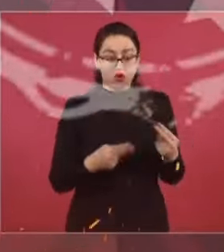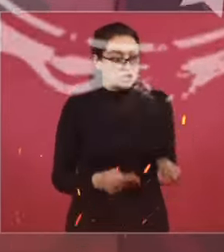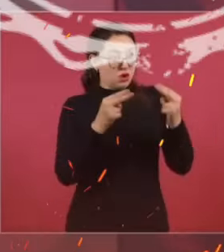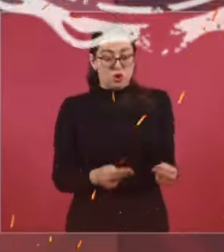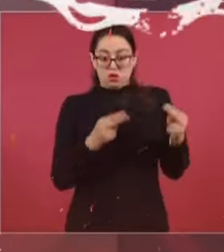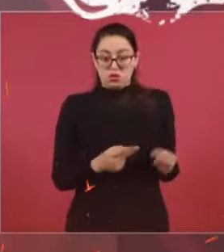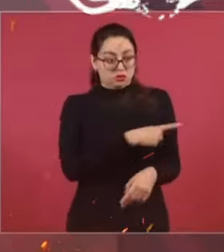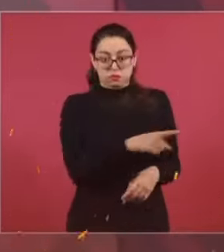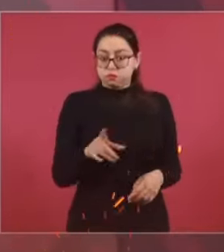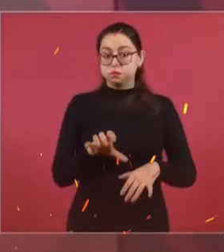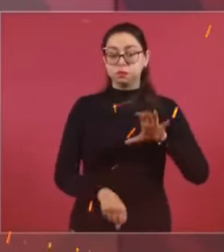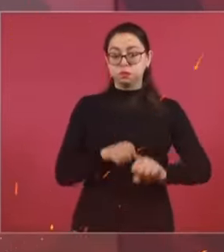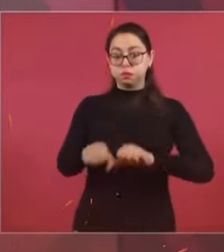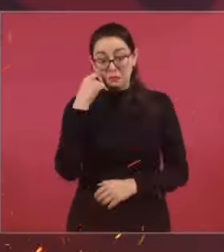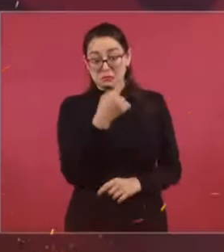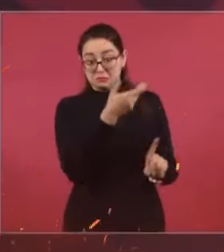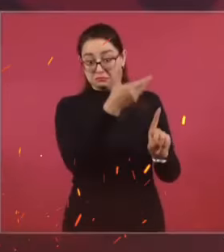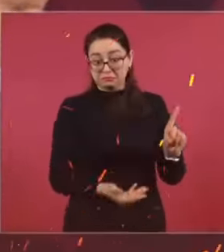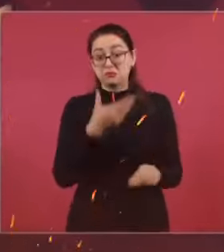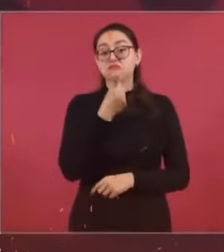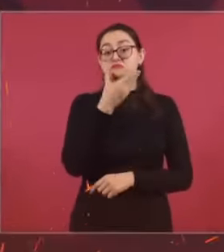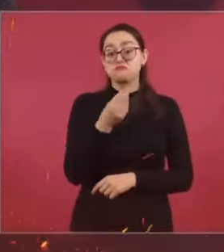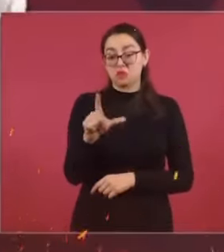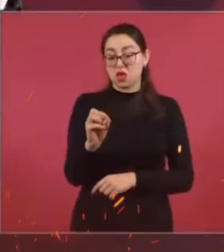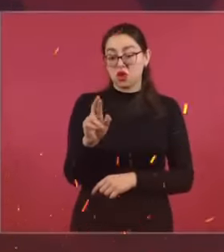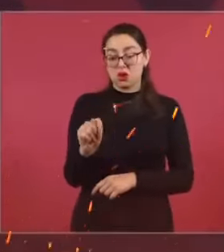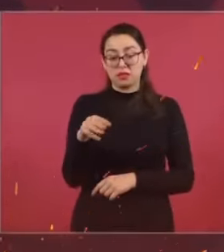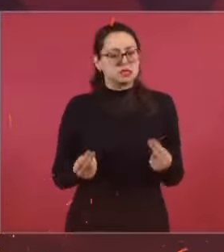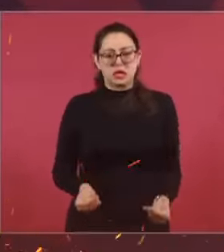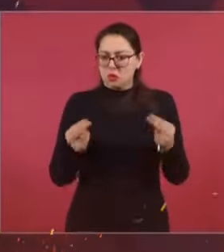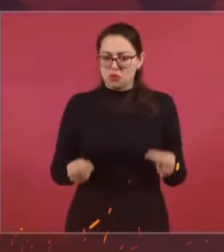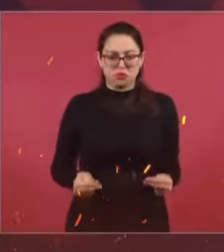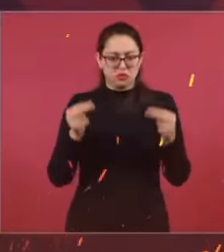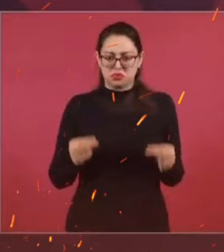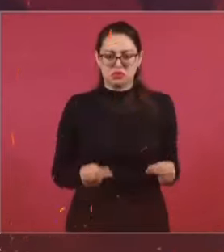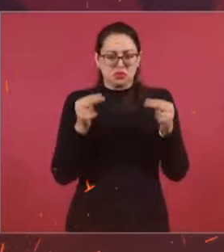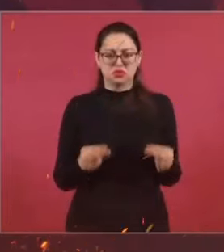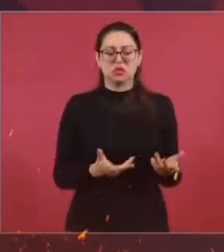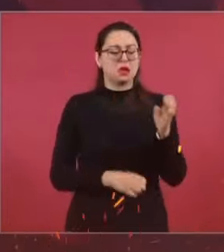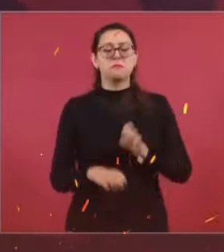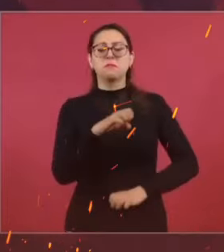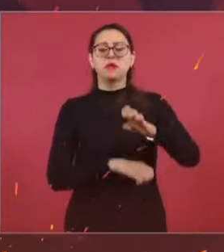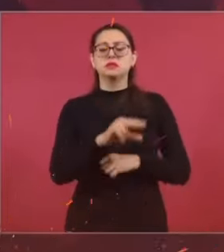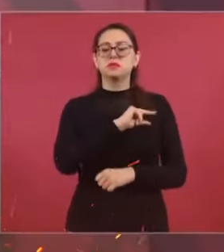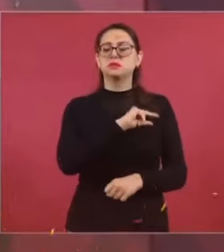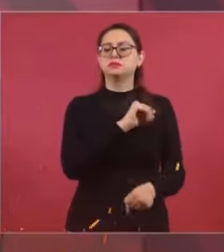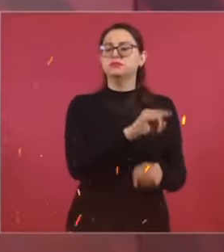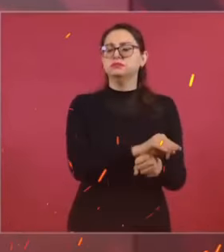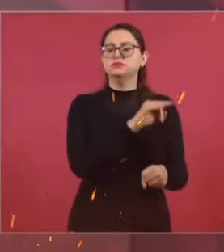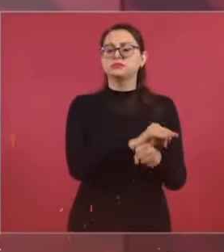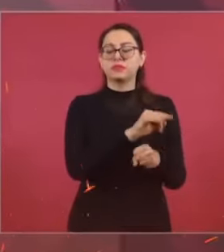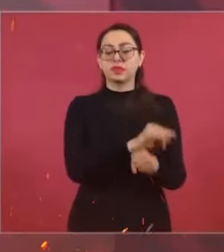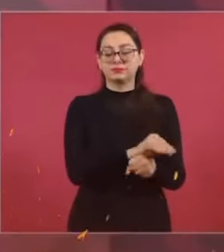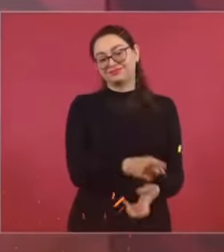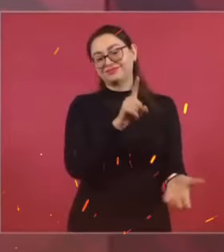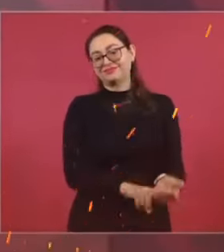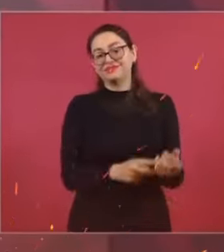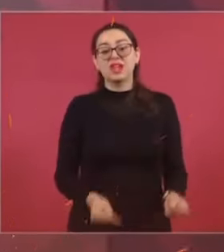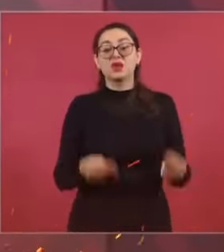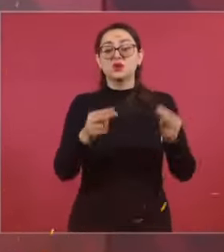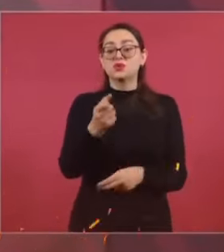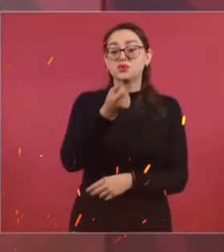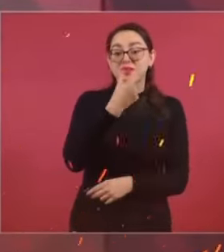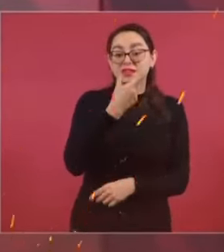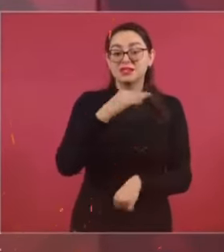El caso más claro es Loret de Mola, que era así como uno de tantos, protegidos por las empresas que le vendían medicinas y equipos